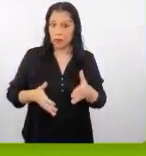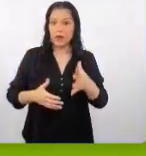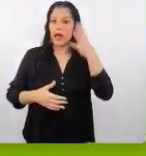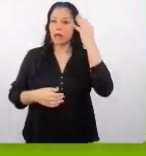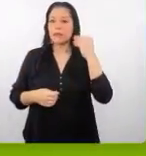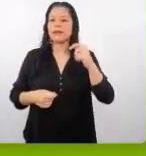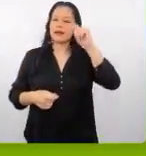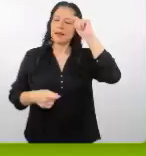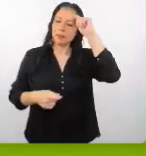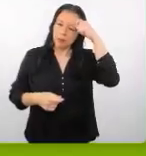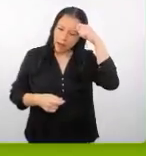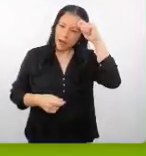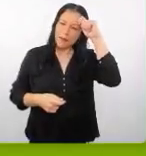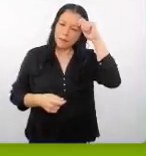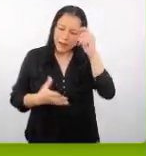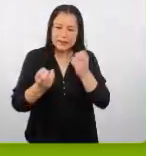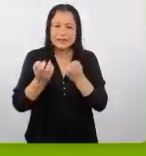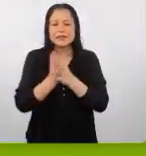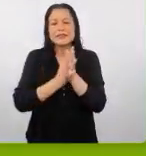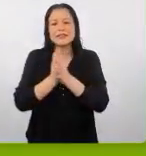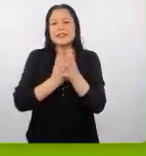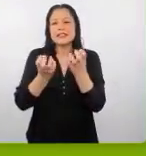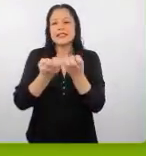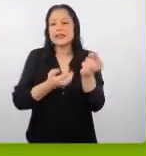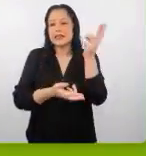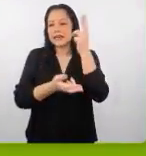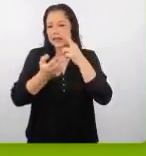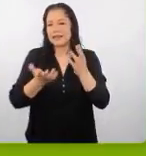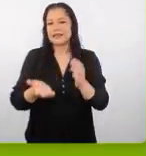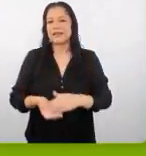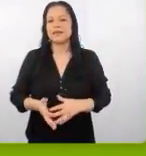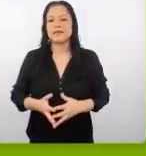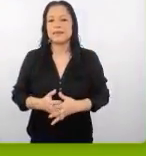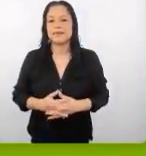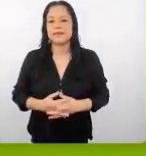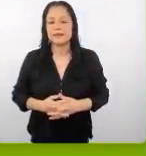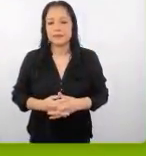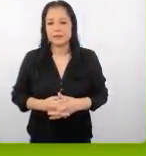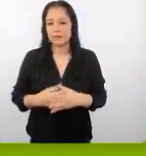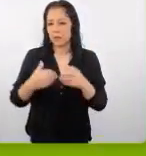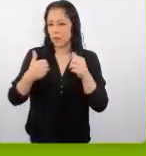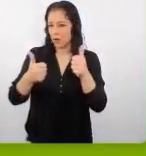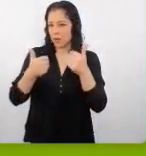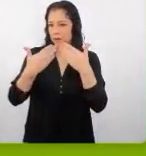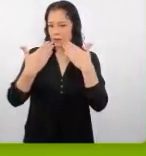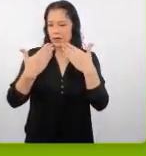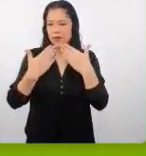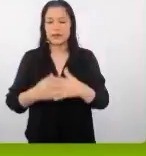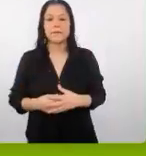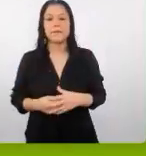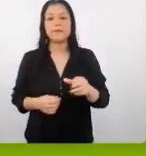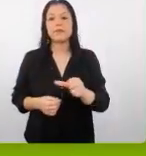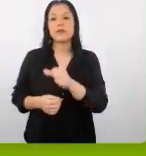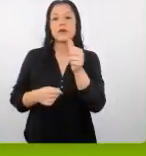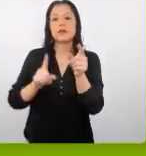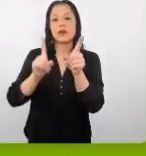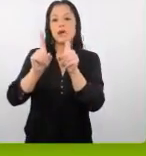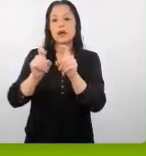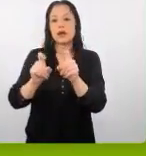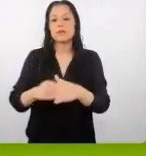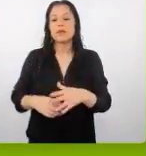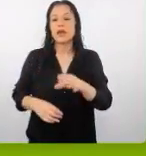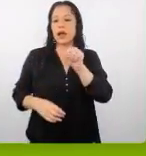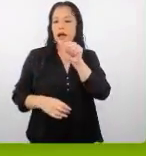memorables que tanto busca este turista ok María José muchas gracias tenemos una pregunta de